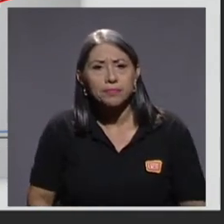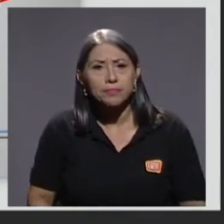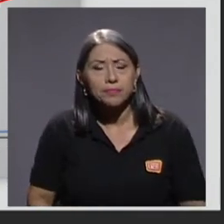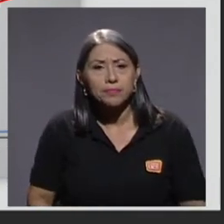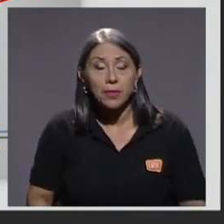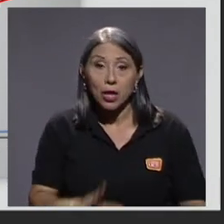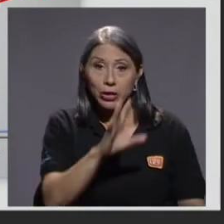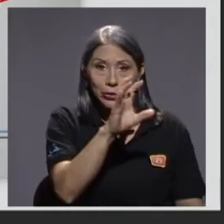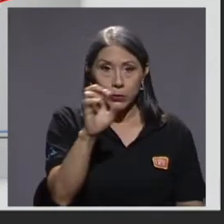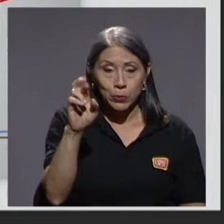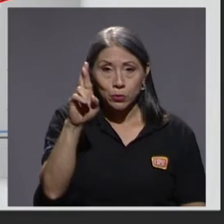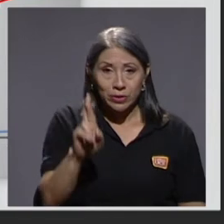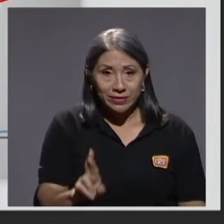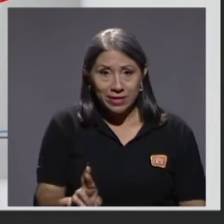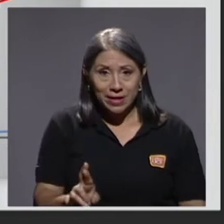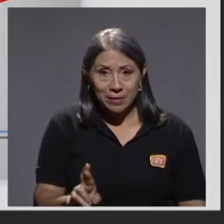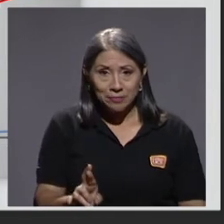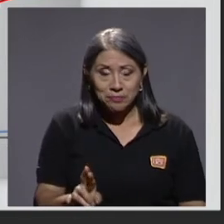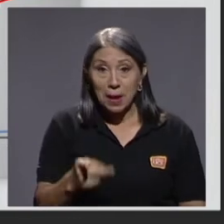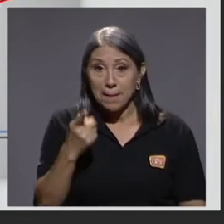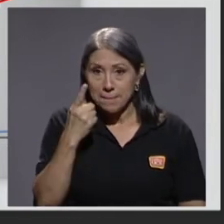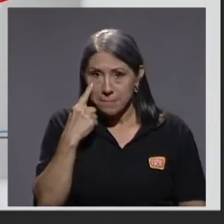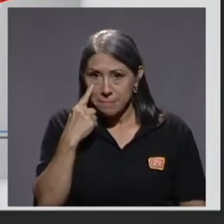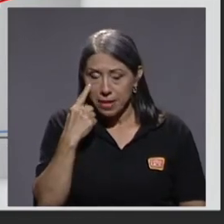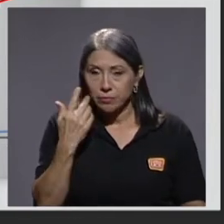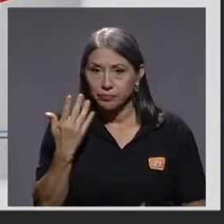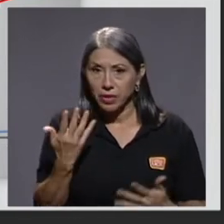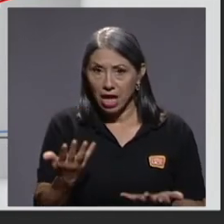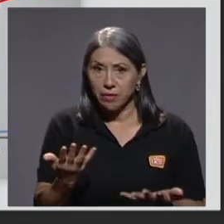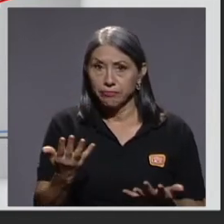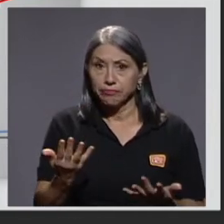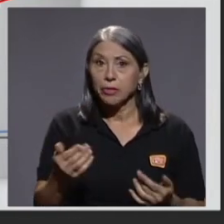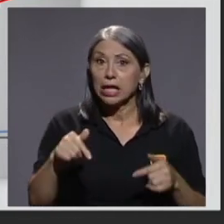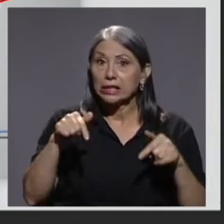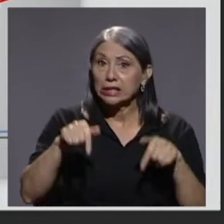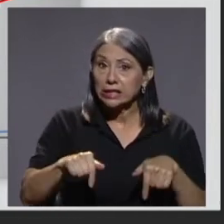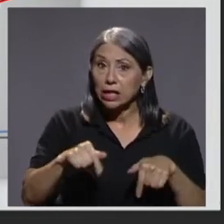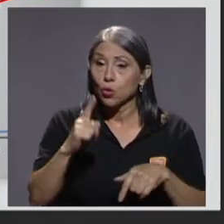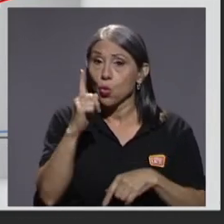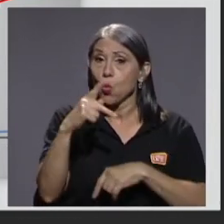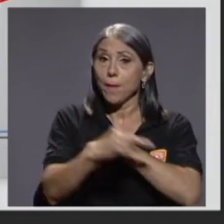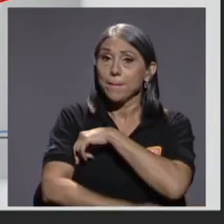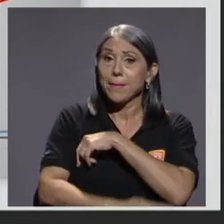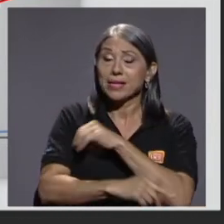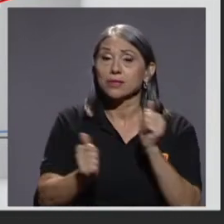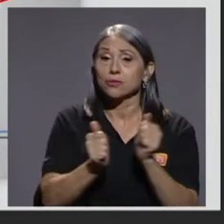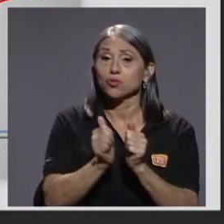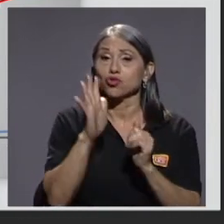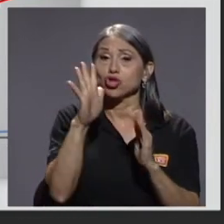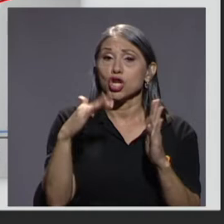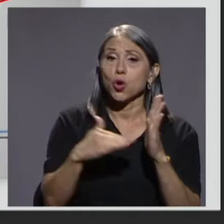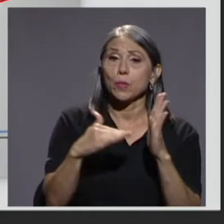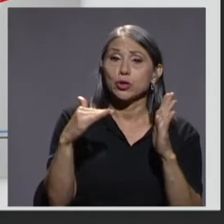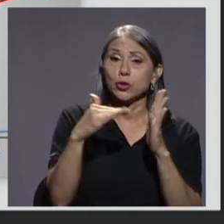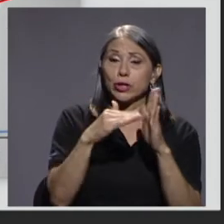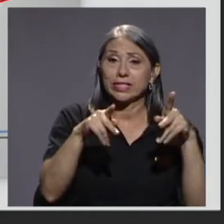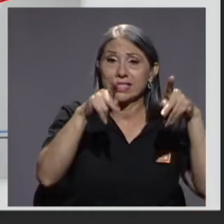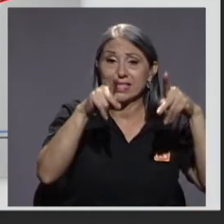Costa Rica, vean que siendo un país con 5 millones y un poquito más de habitantes,